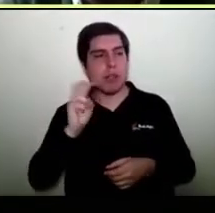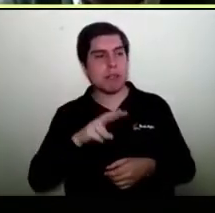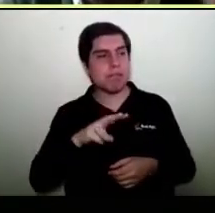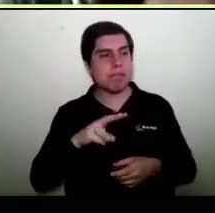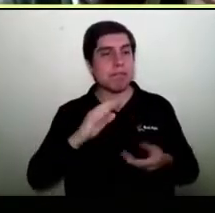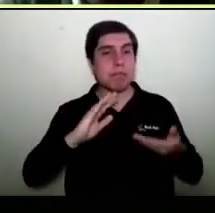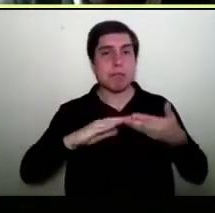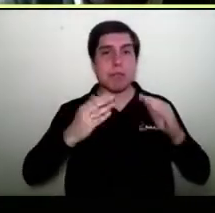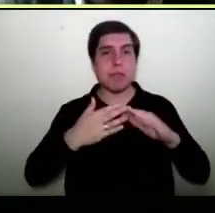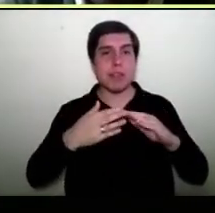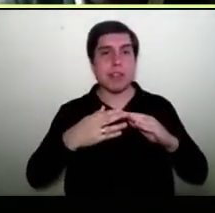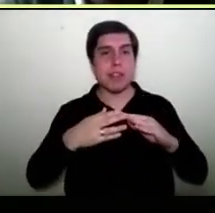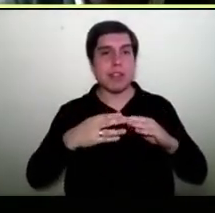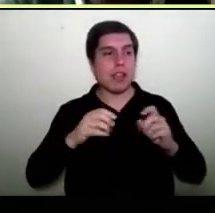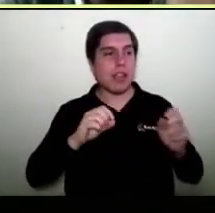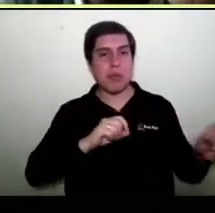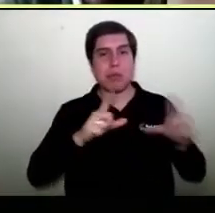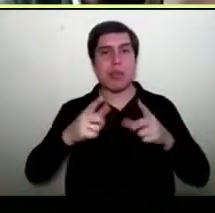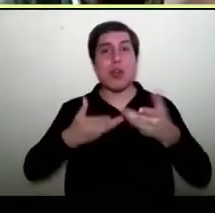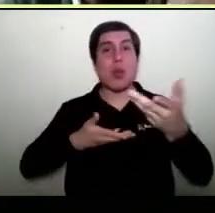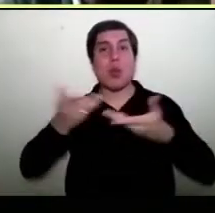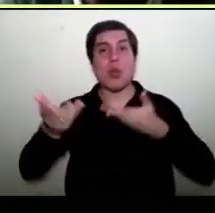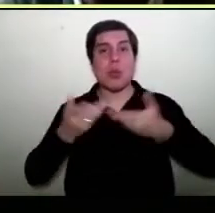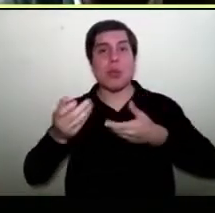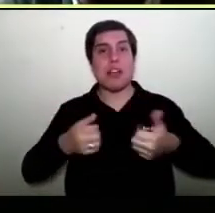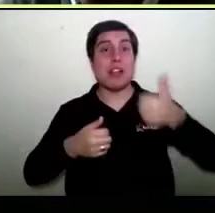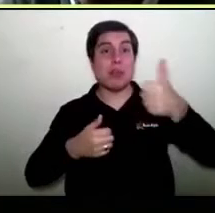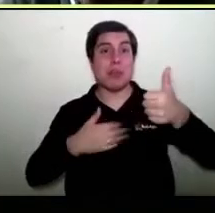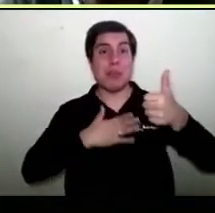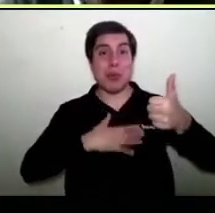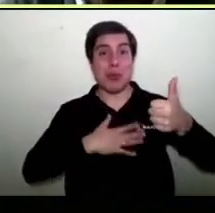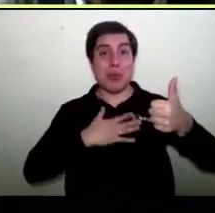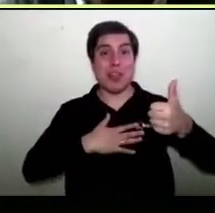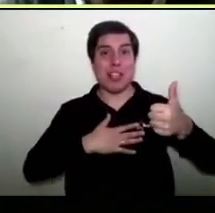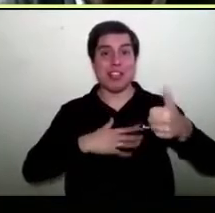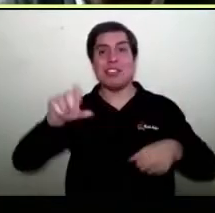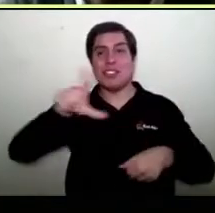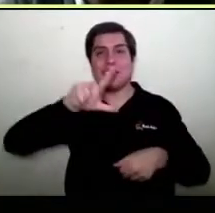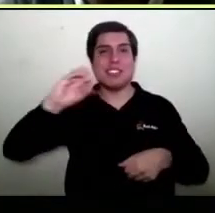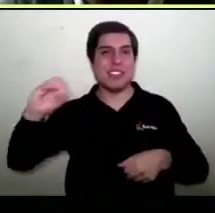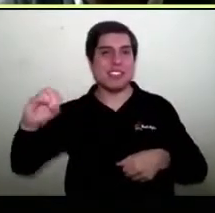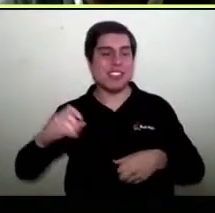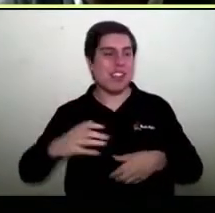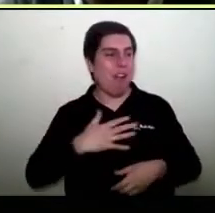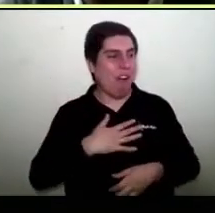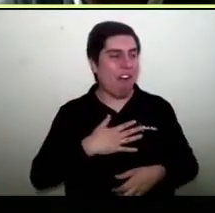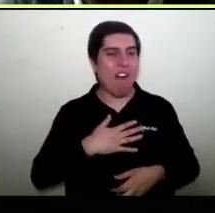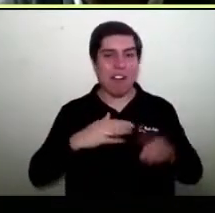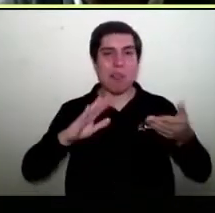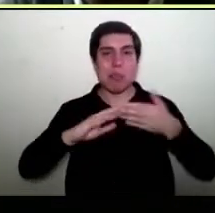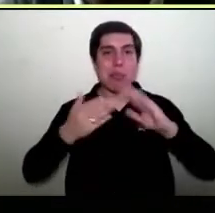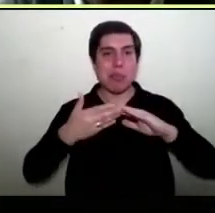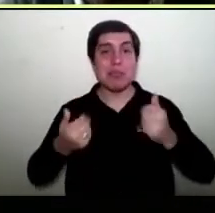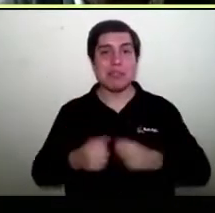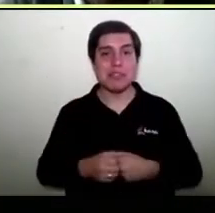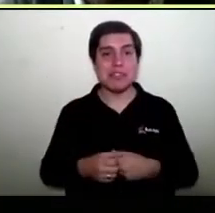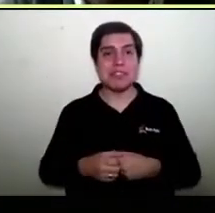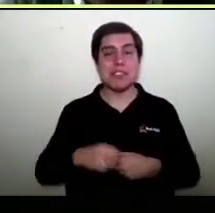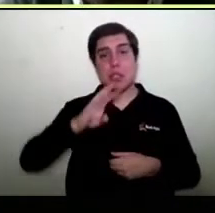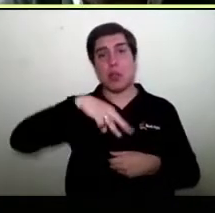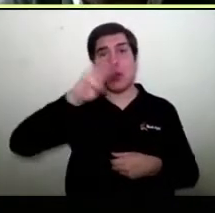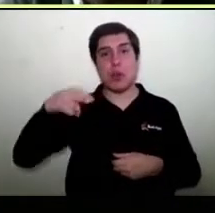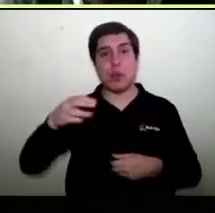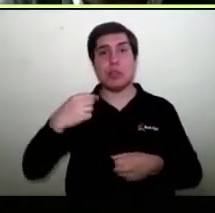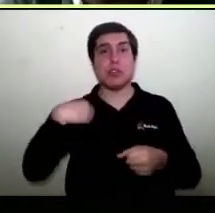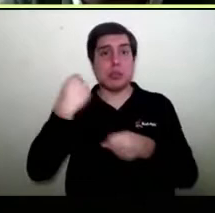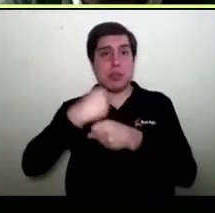colaborativa suben esto, ponen un like, ya tengo 700 likes. Es decir, hoy día si yo pertenezco a un mall virtual y hago un